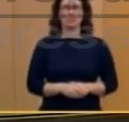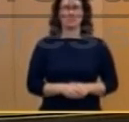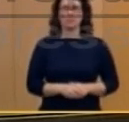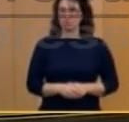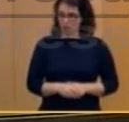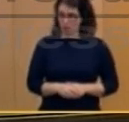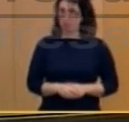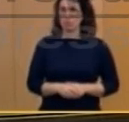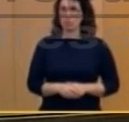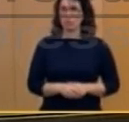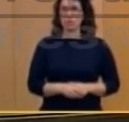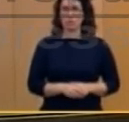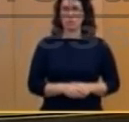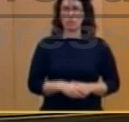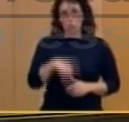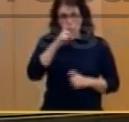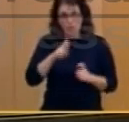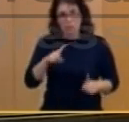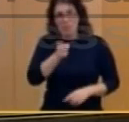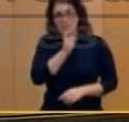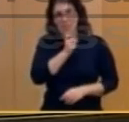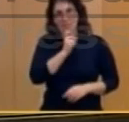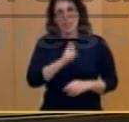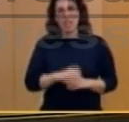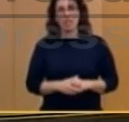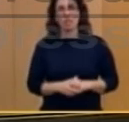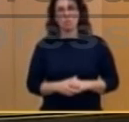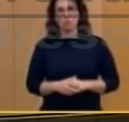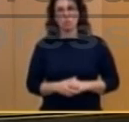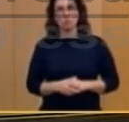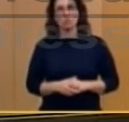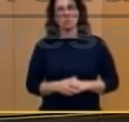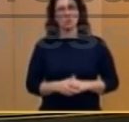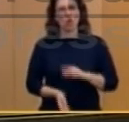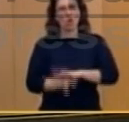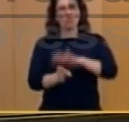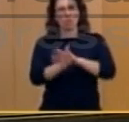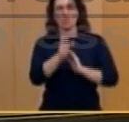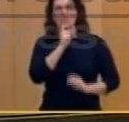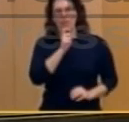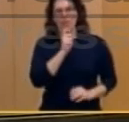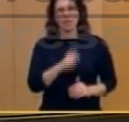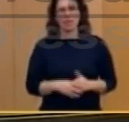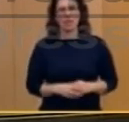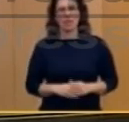ha sido un año muy difícil. Está siendo un año muy difícil. Y lo que es peor, será un año muy difícil. Rajoy, Ha